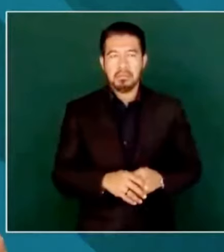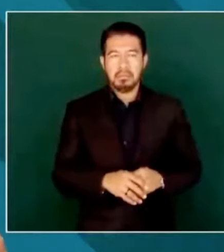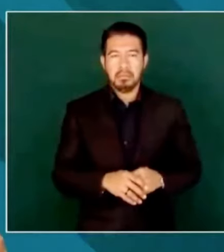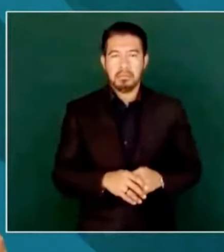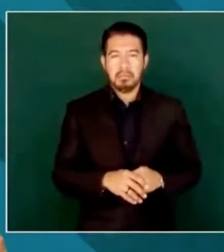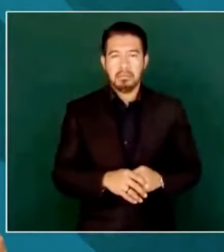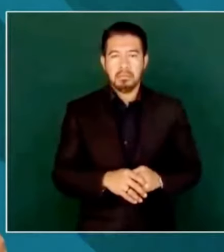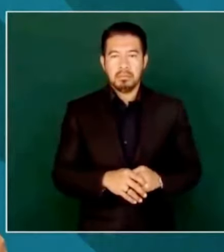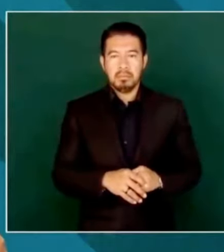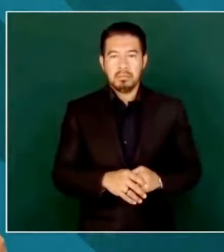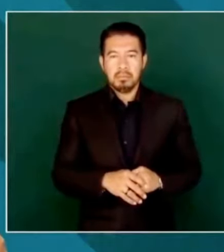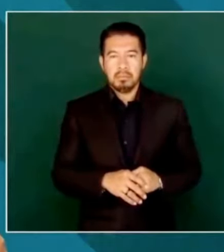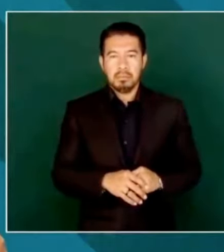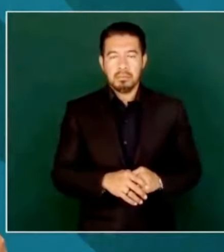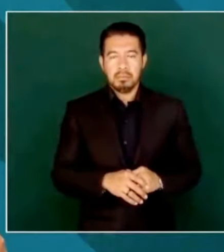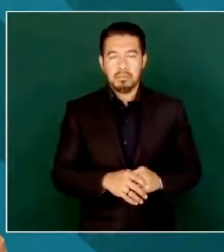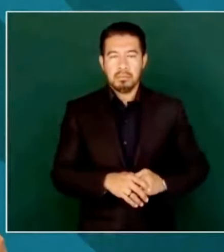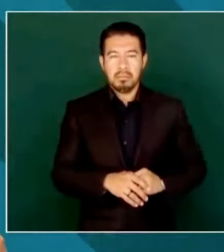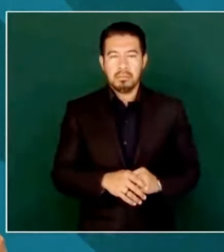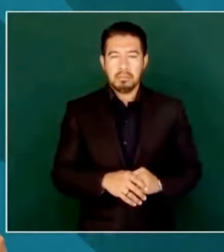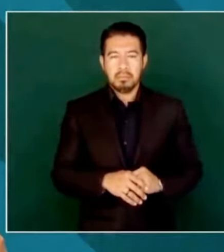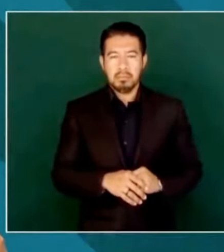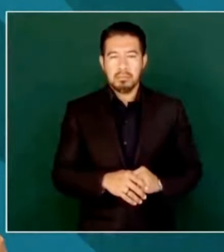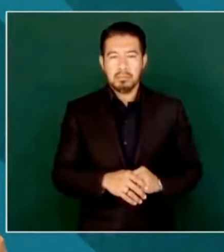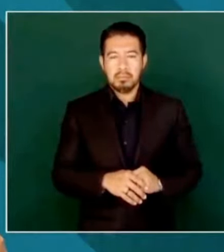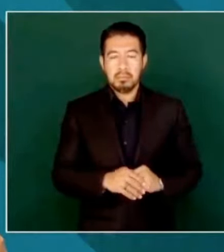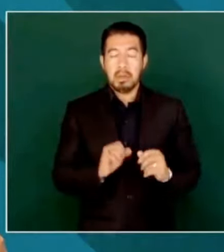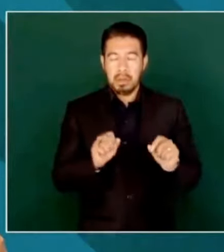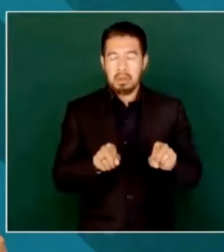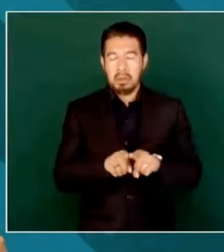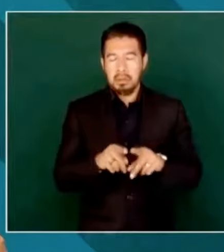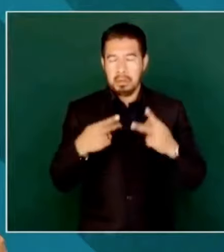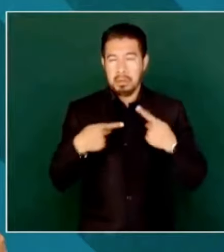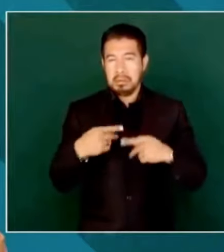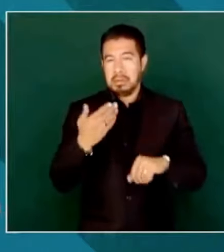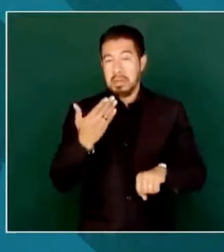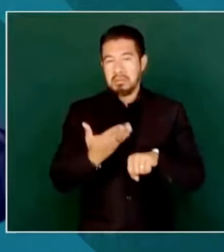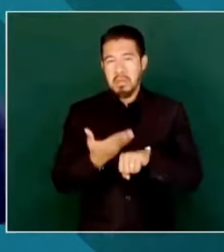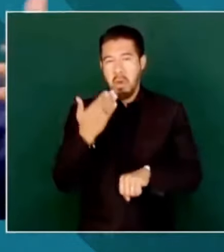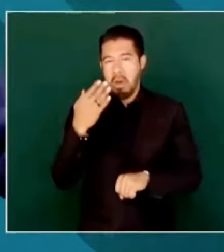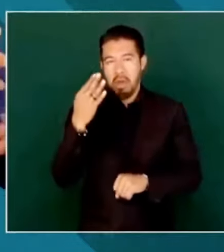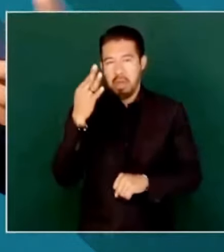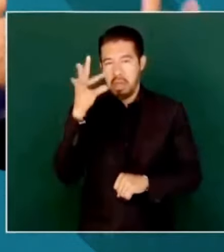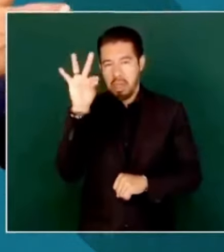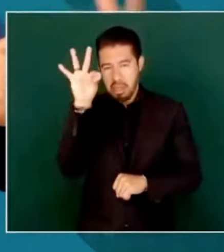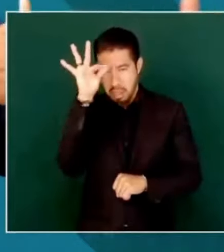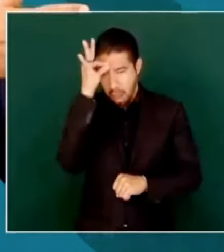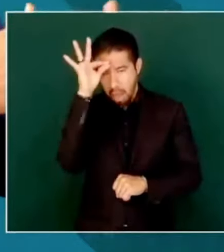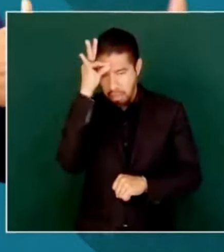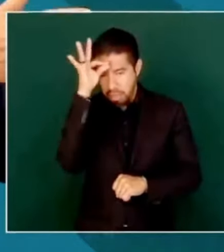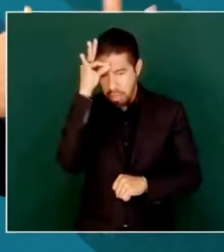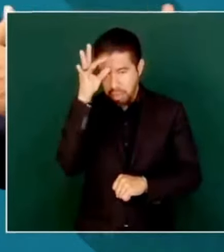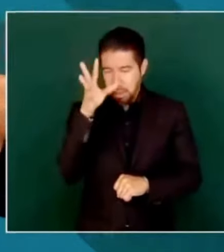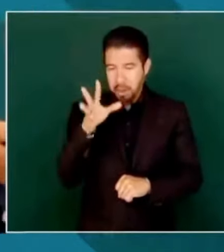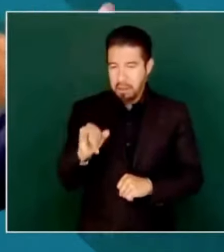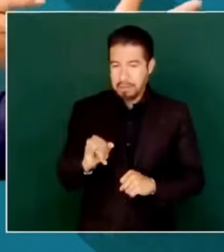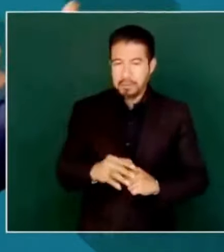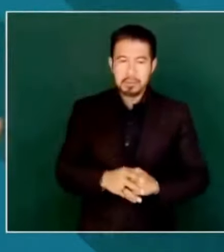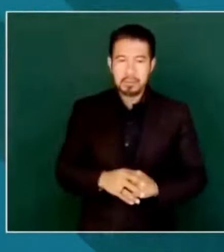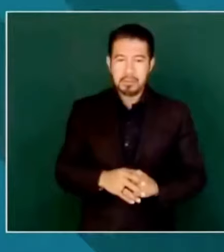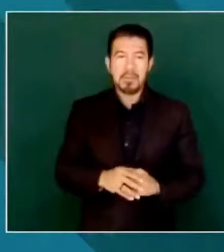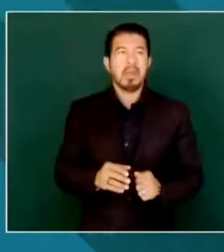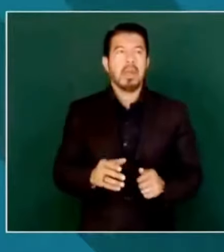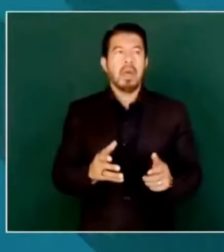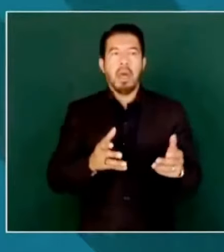muy tontos que piensan que con una acción